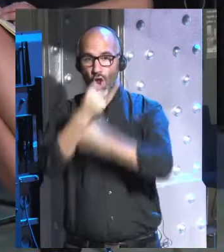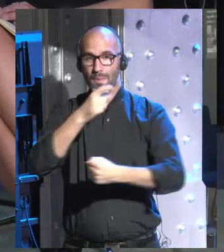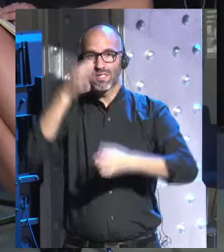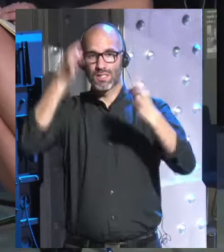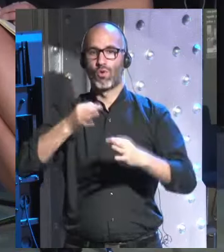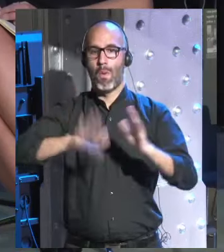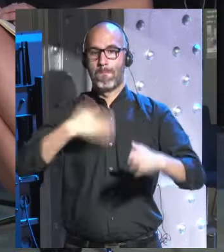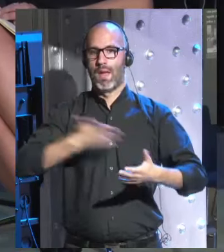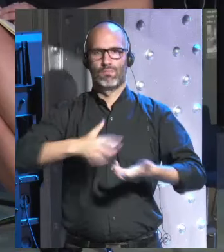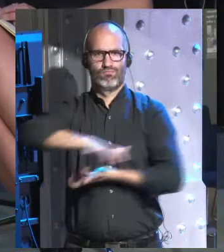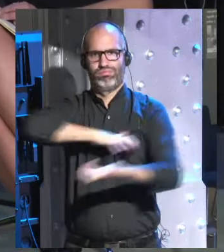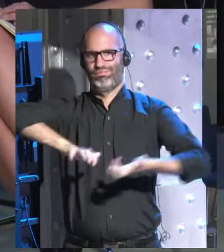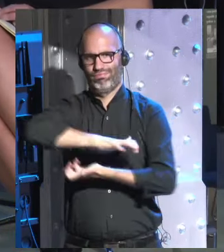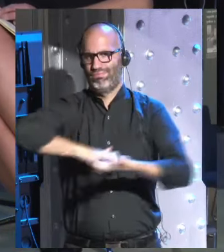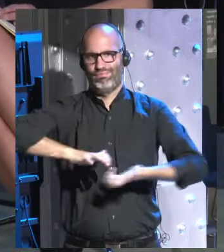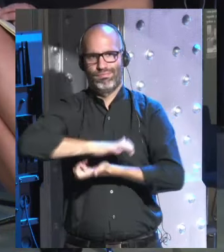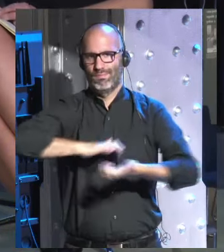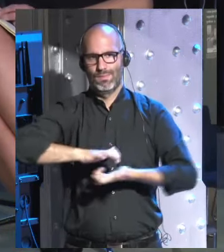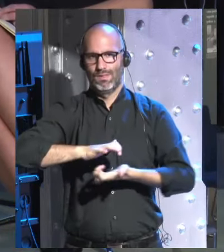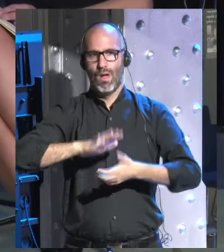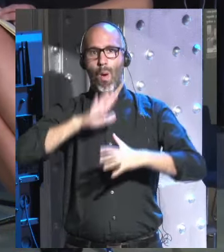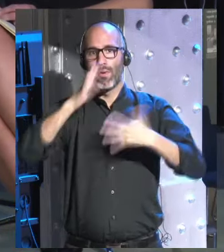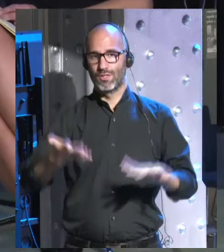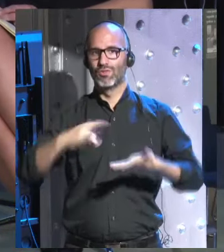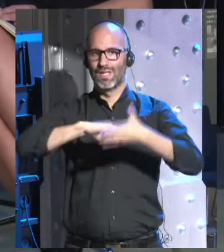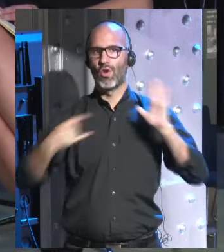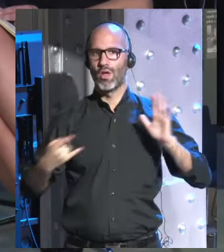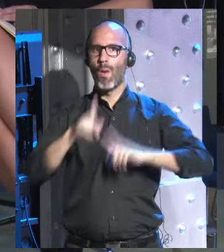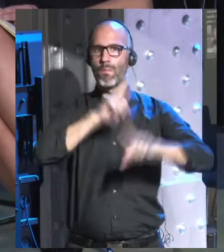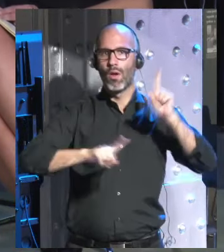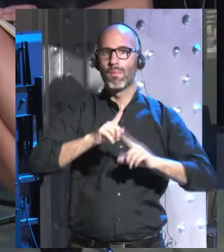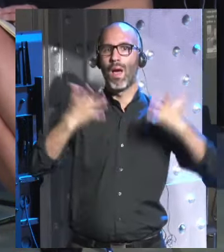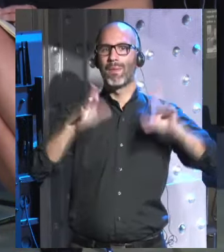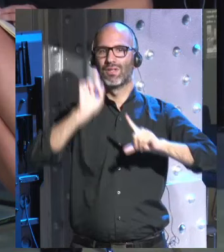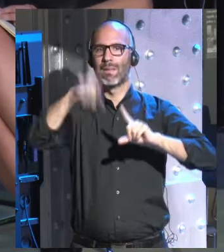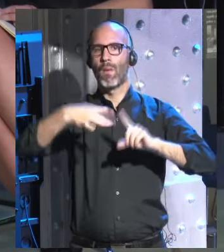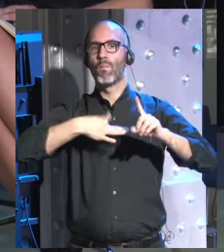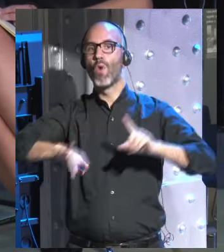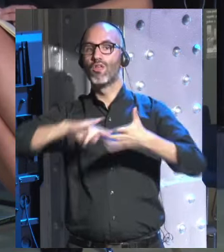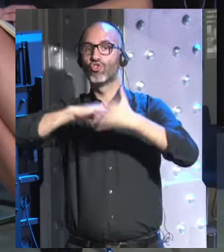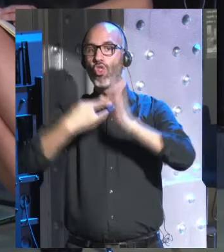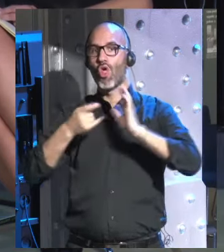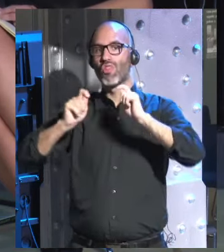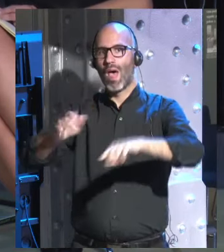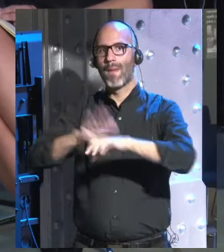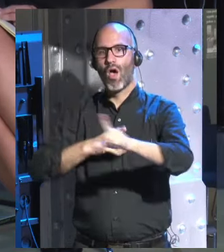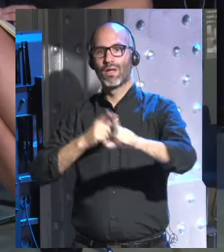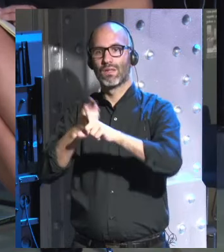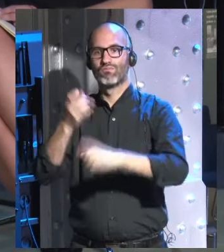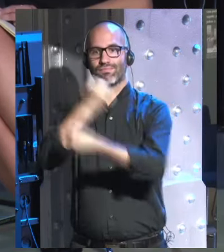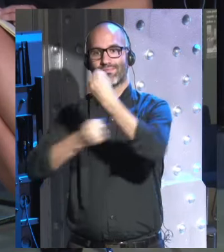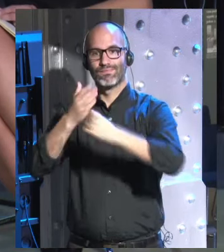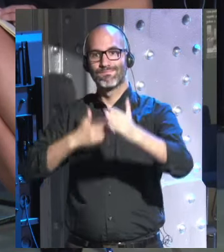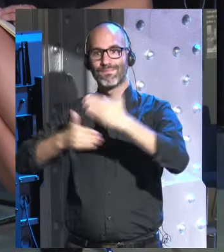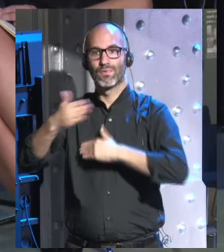revolución mañana así que la tecnología es un problema pero también puede ser parte de la solución a menos que